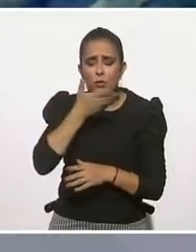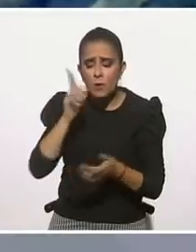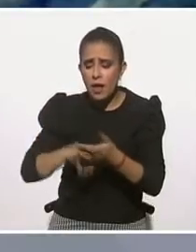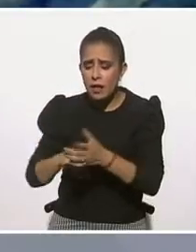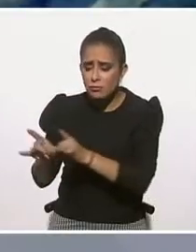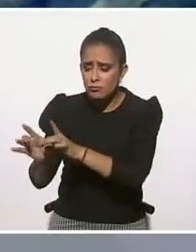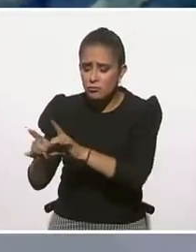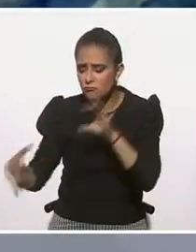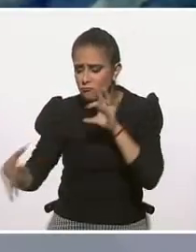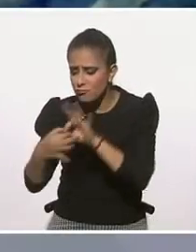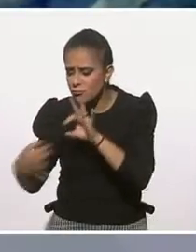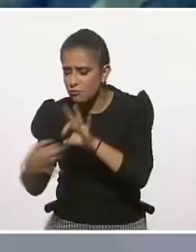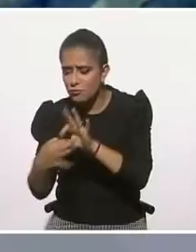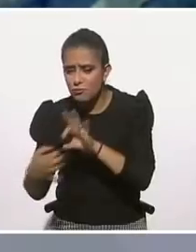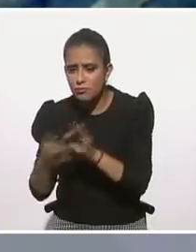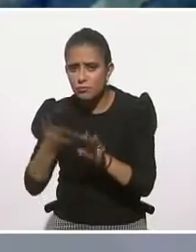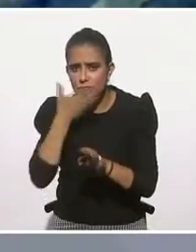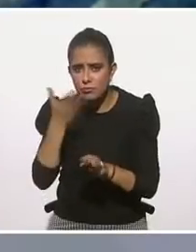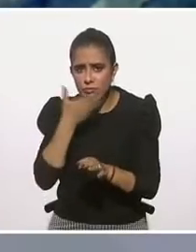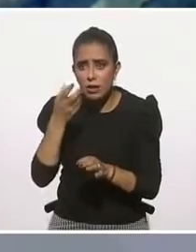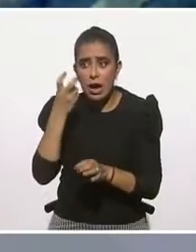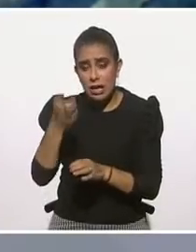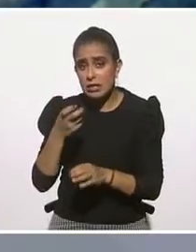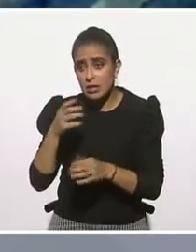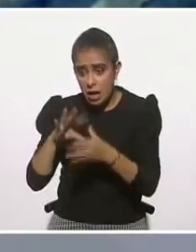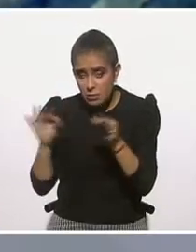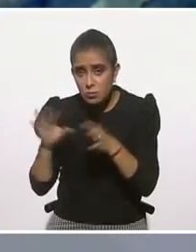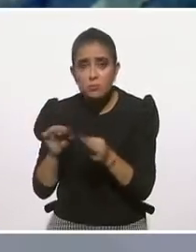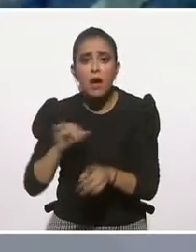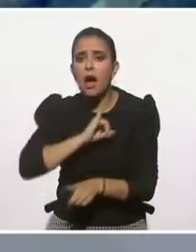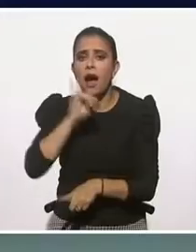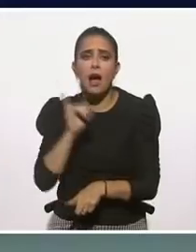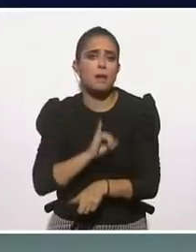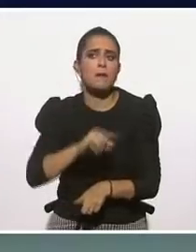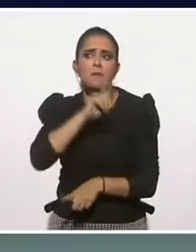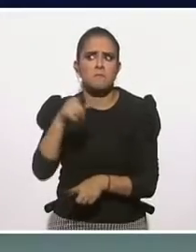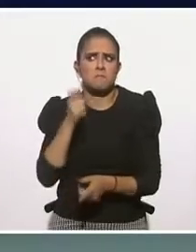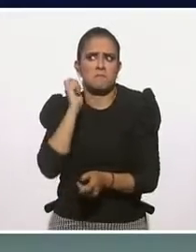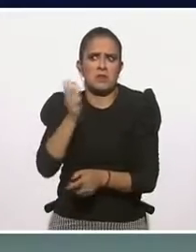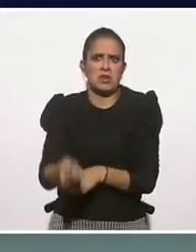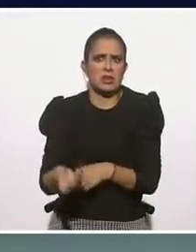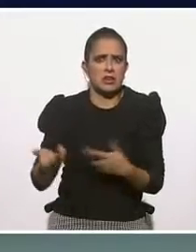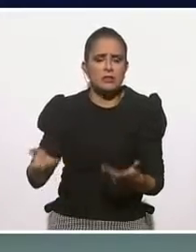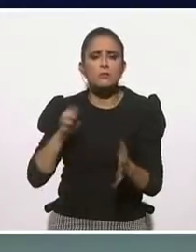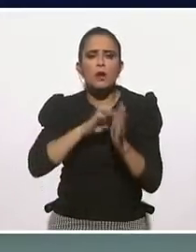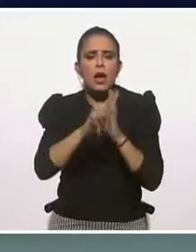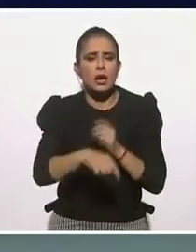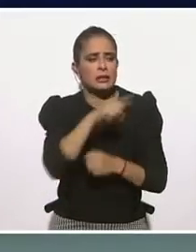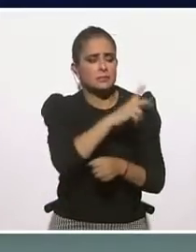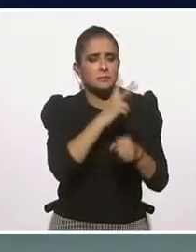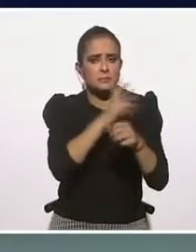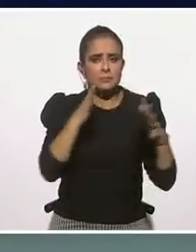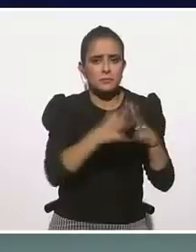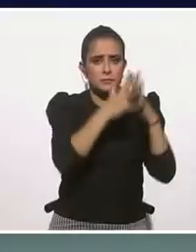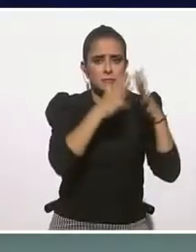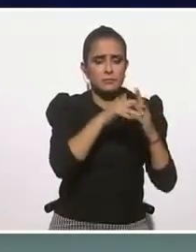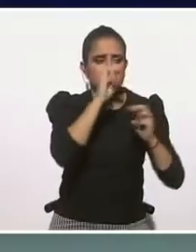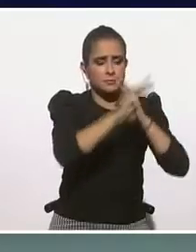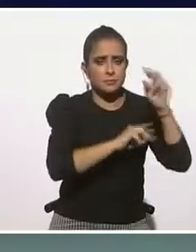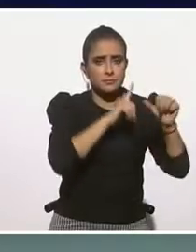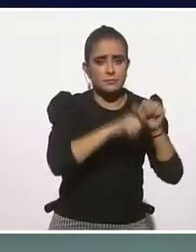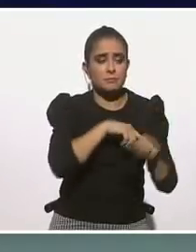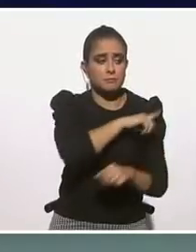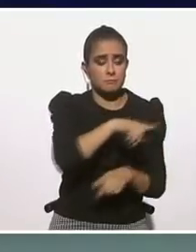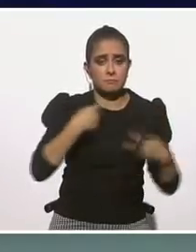fuerte cuando se empieza a hablar desde los 50 del síndrome general de adaptación, cuando se empieza a hablar de la posguerra, de la Segunda Guerra Mundial, de procesos